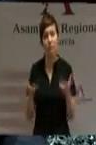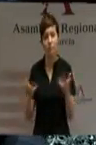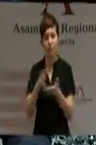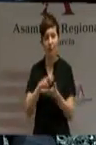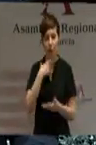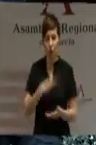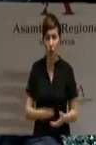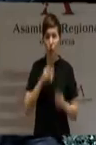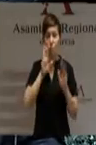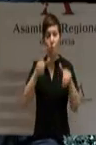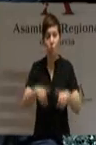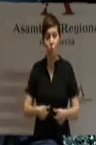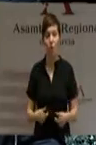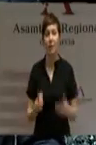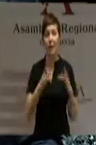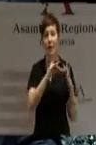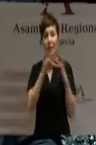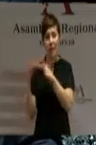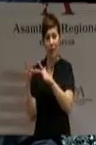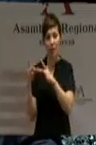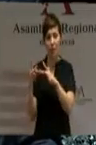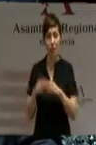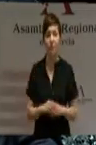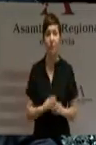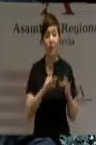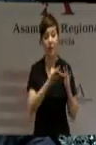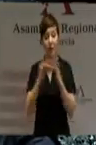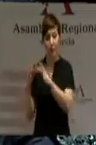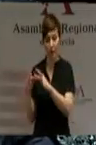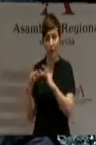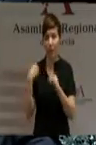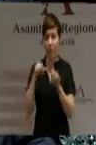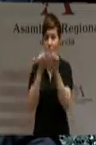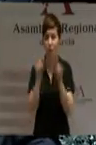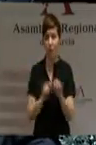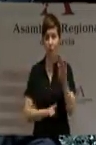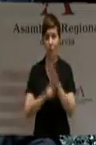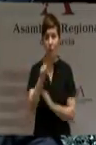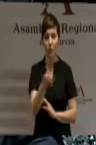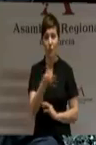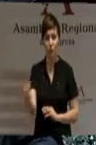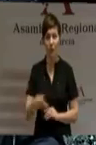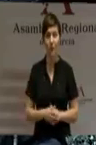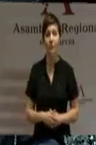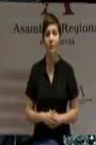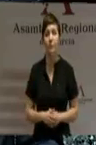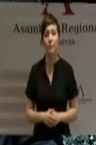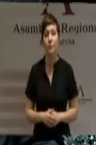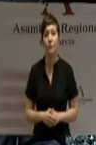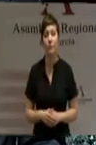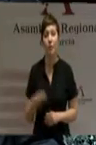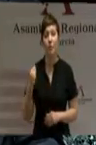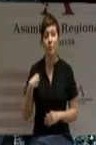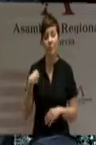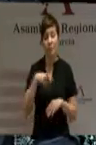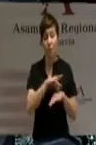el liderazgo que le corresponde en el camino hacia un nuevo modelo de desarrollo. Esa es la hoja de ruta que